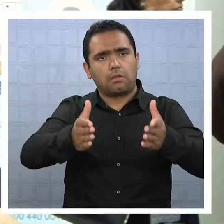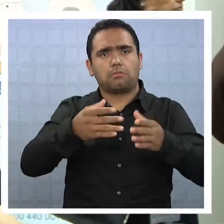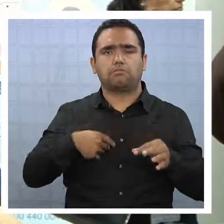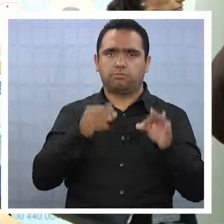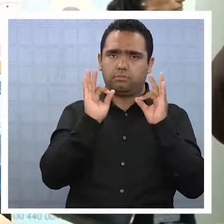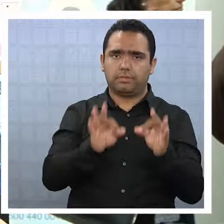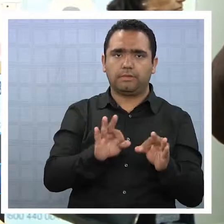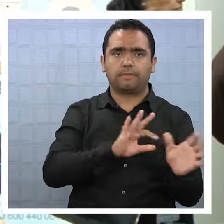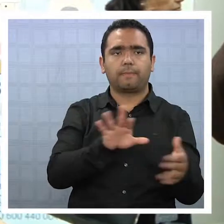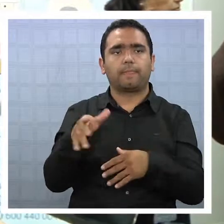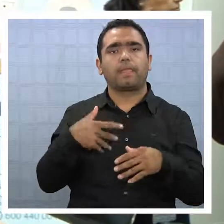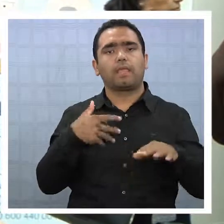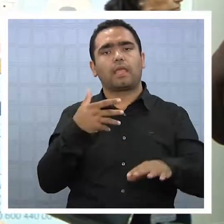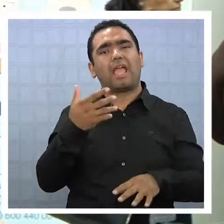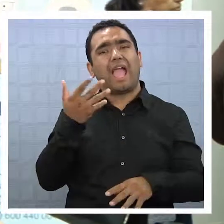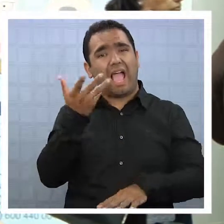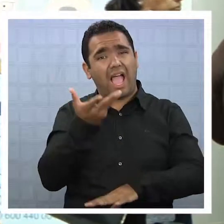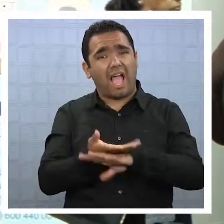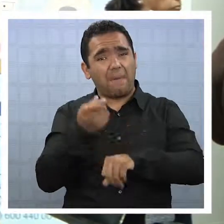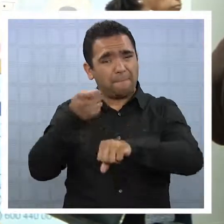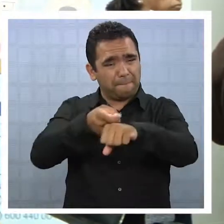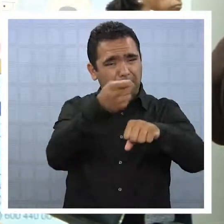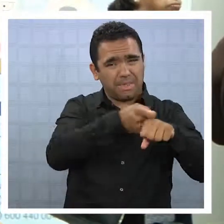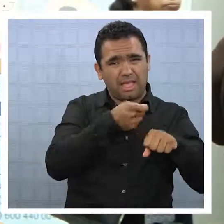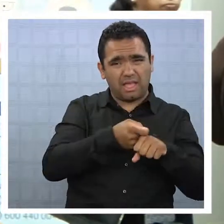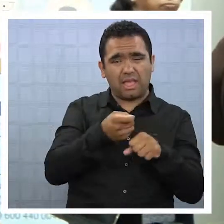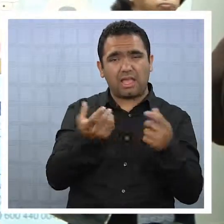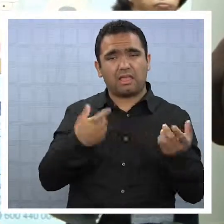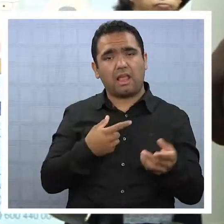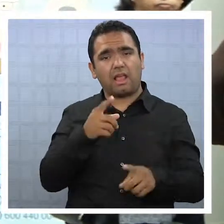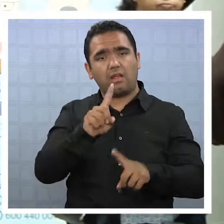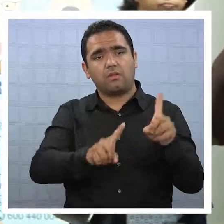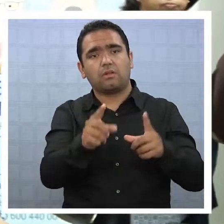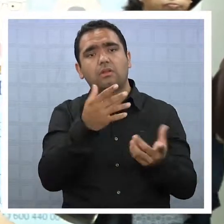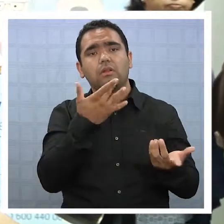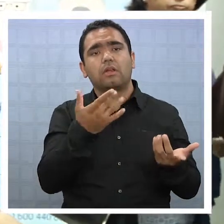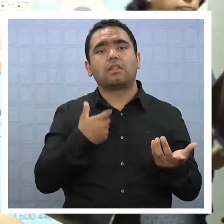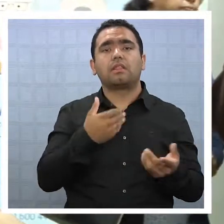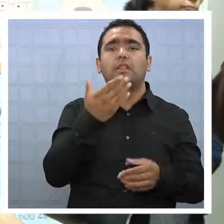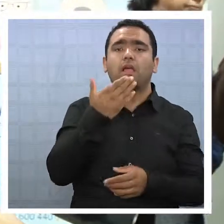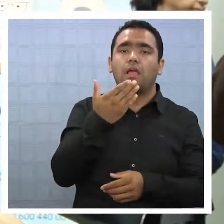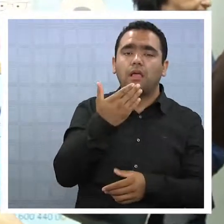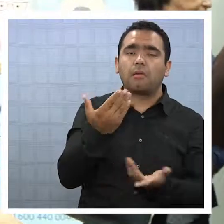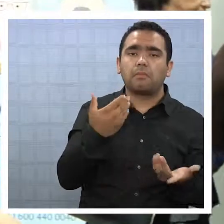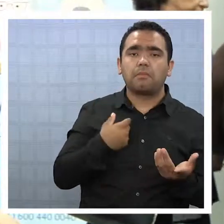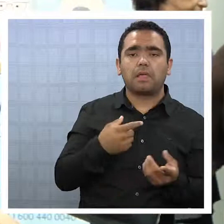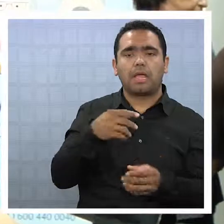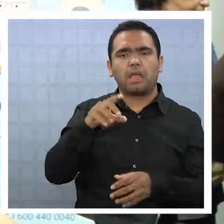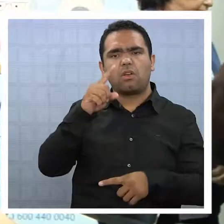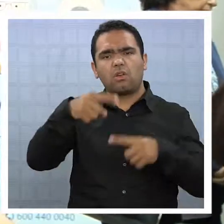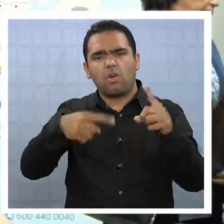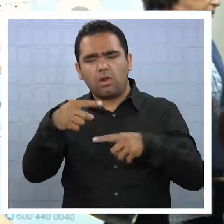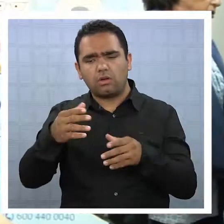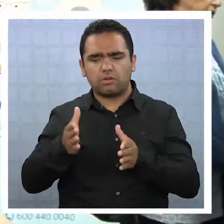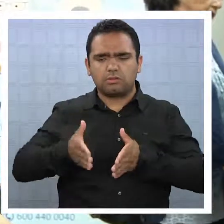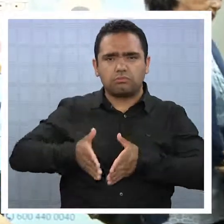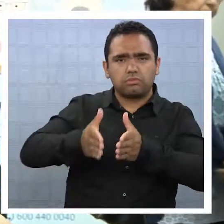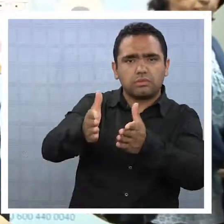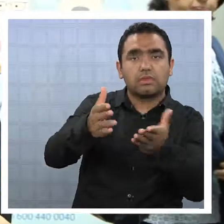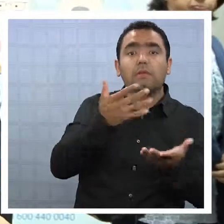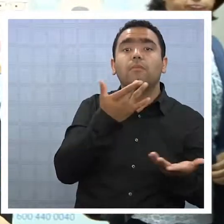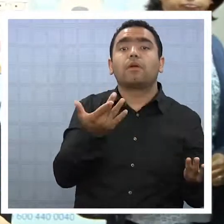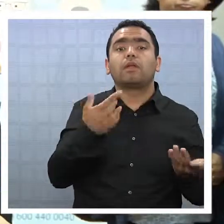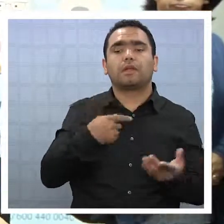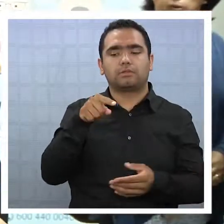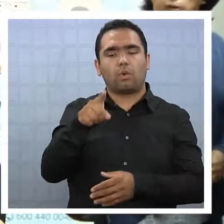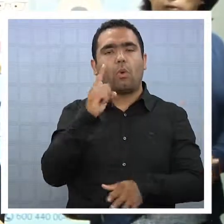Aún tenemos material en la carretera, ¿por qué está ese material? Ese material sigue ahí por seguridad, porque como ustedes saben sigue temblando, hay pequeñas réplicas y